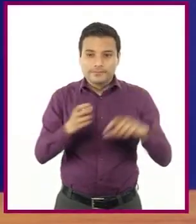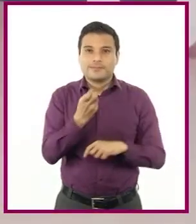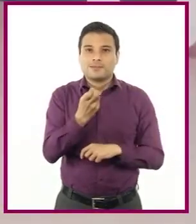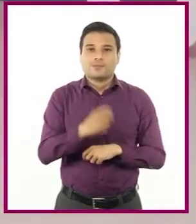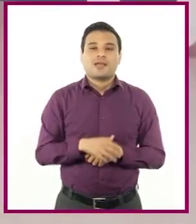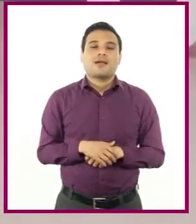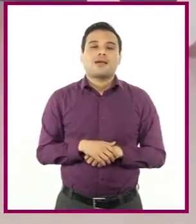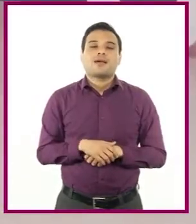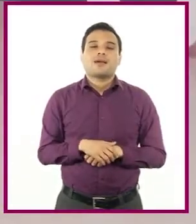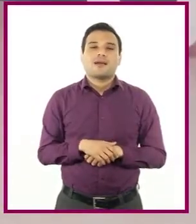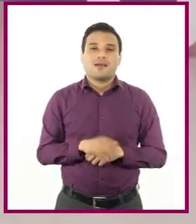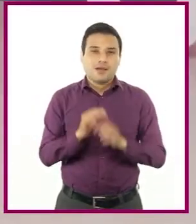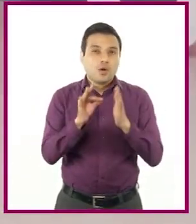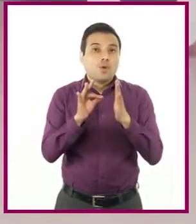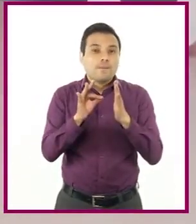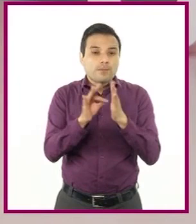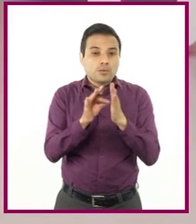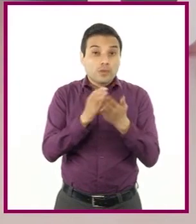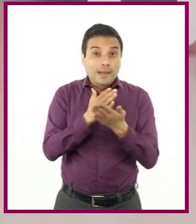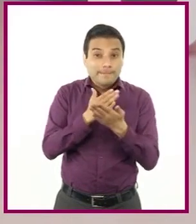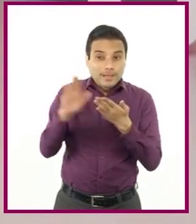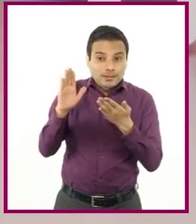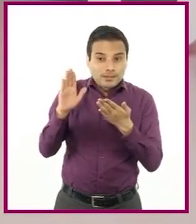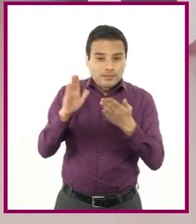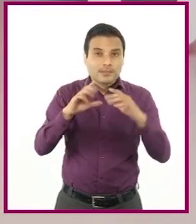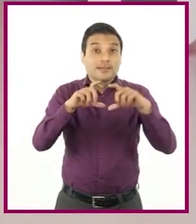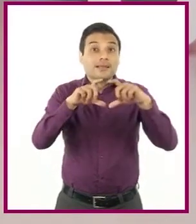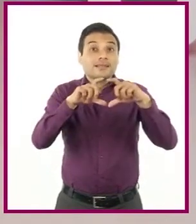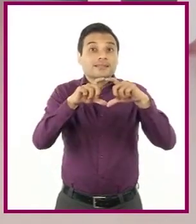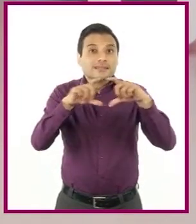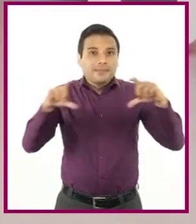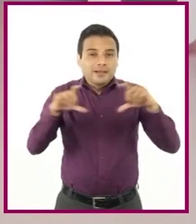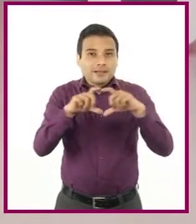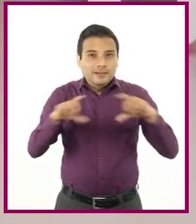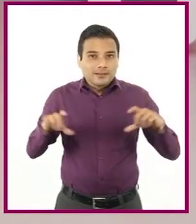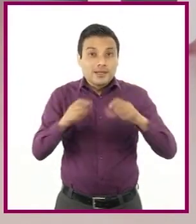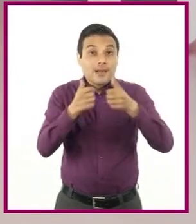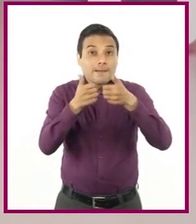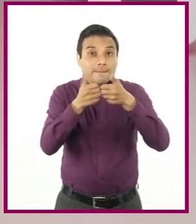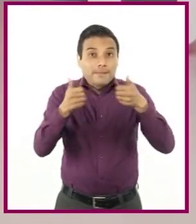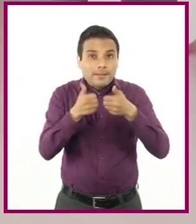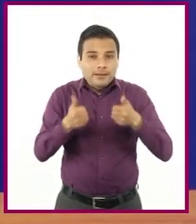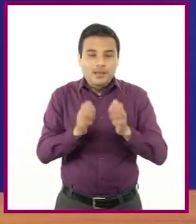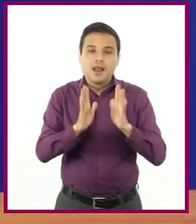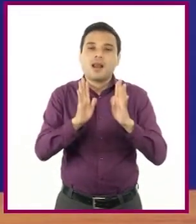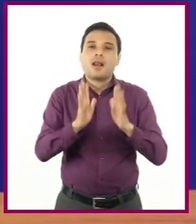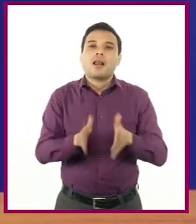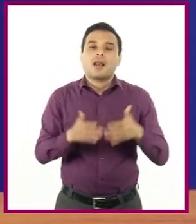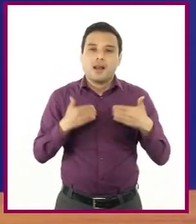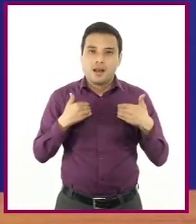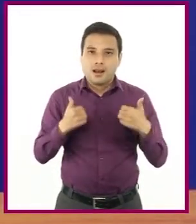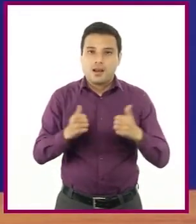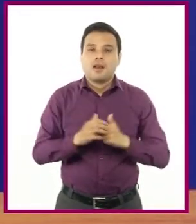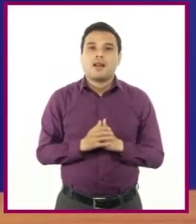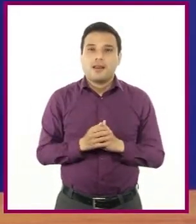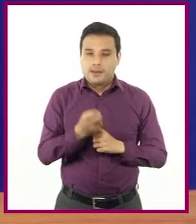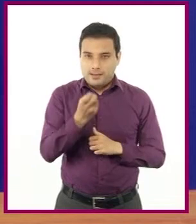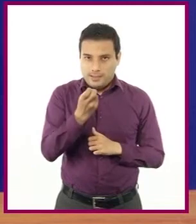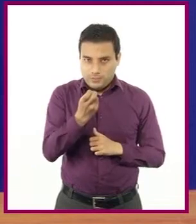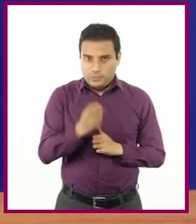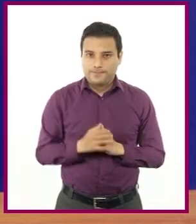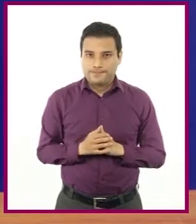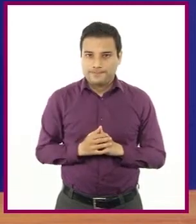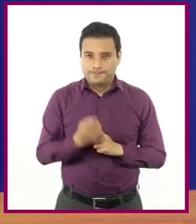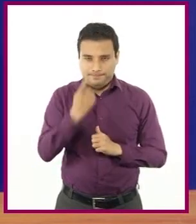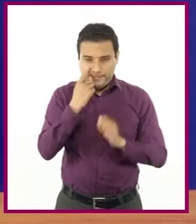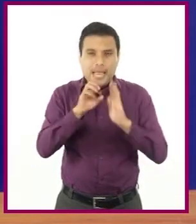Porque el punto y aparte separa dos párrafos distintos que suelen desarrollar ideas o contenidos diferentes. Así es. Como